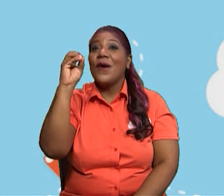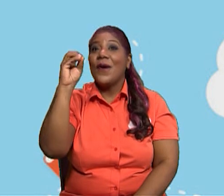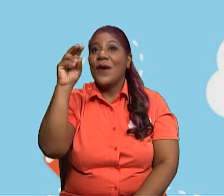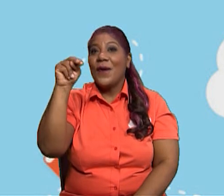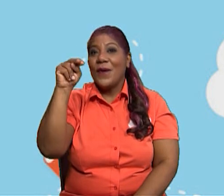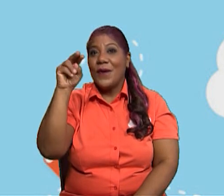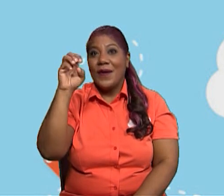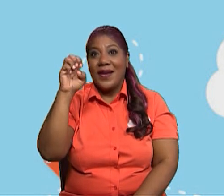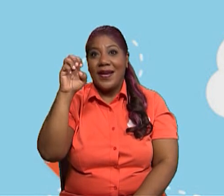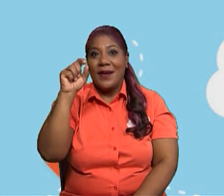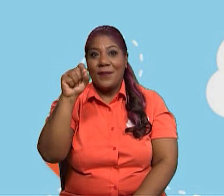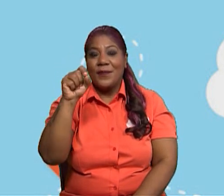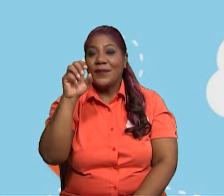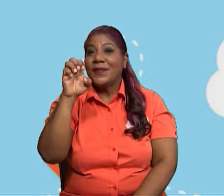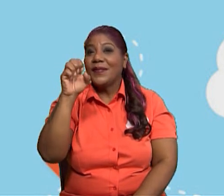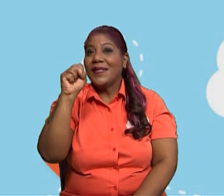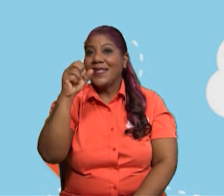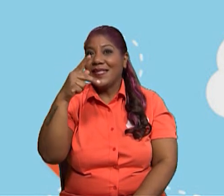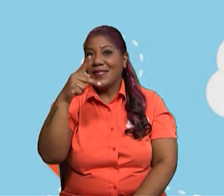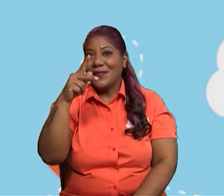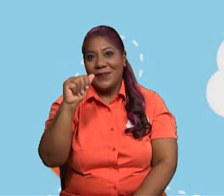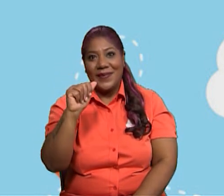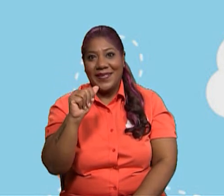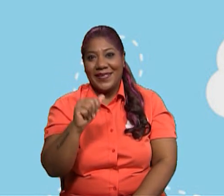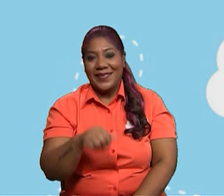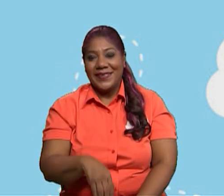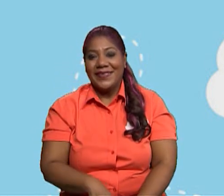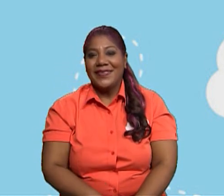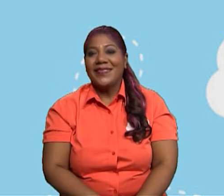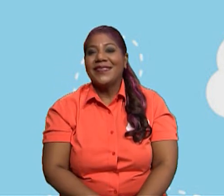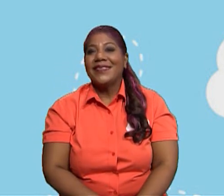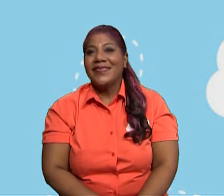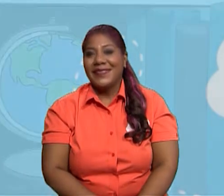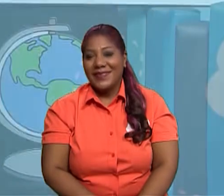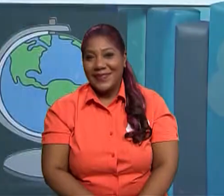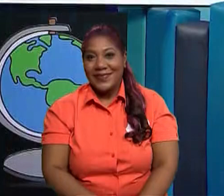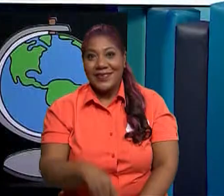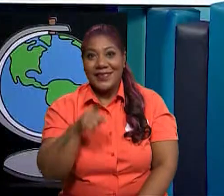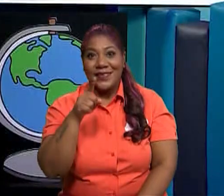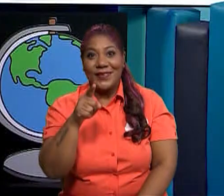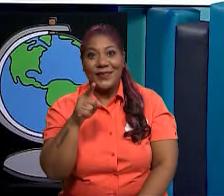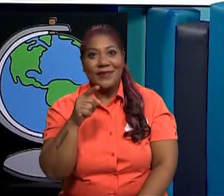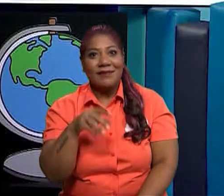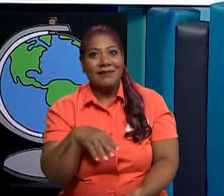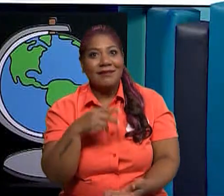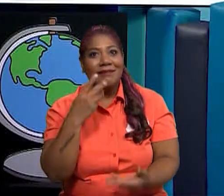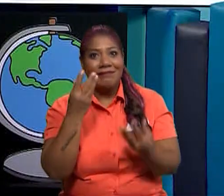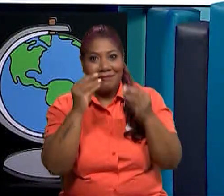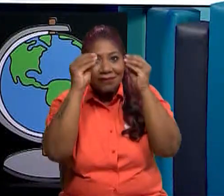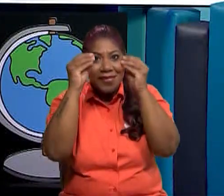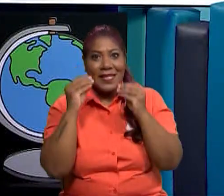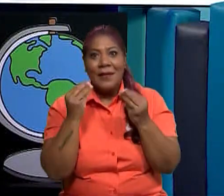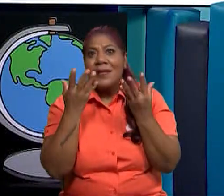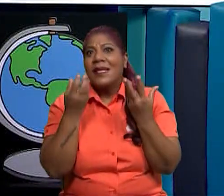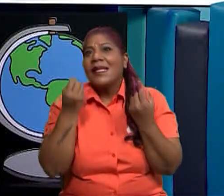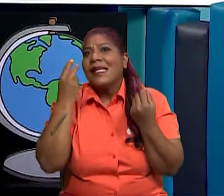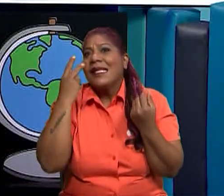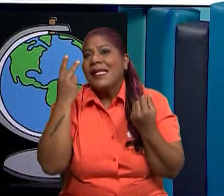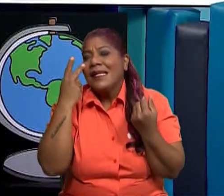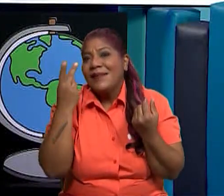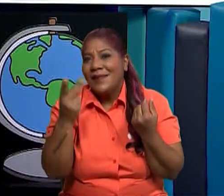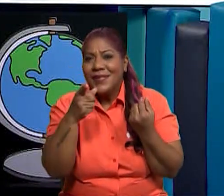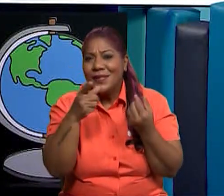.cone.espa. ¿Verdad? Y de esta manera podemos saber si estás aprendiendo todo este